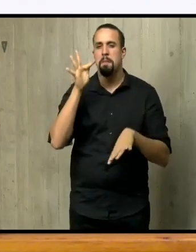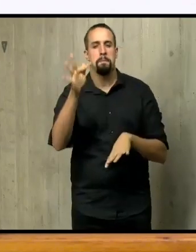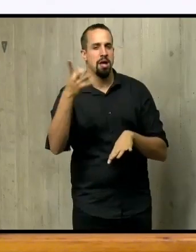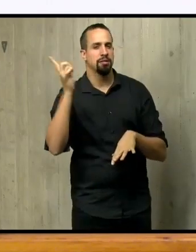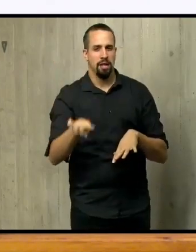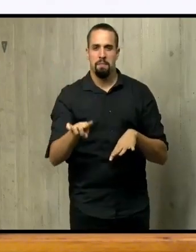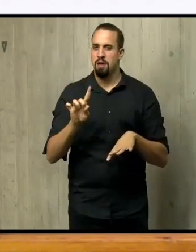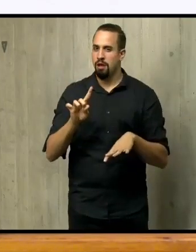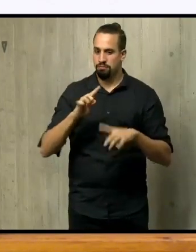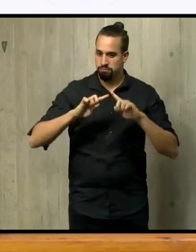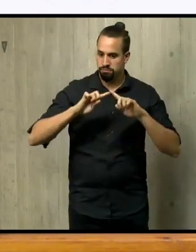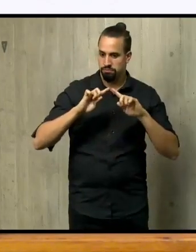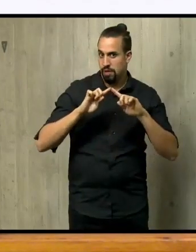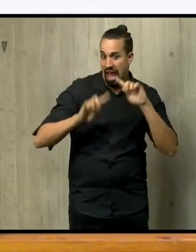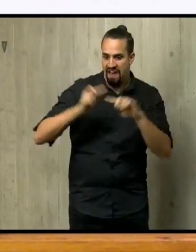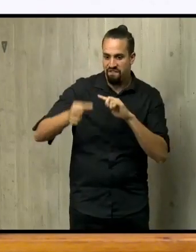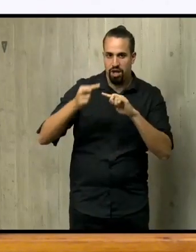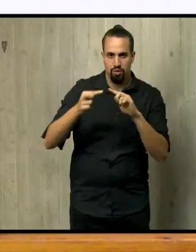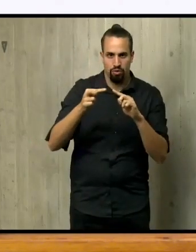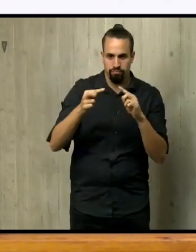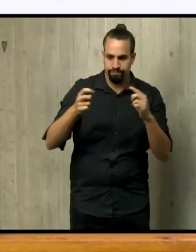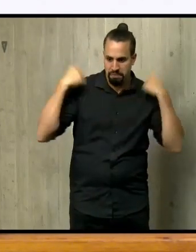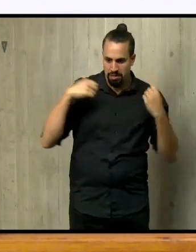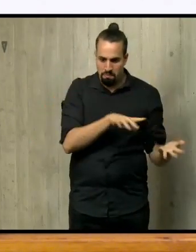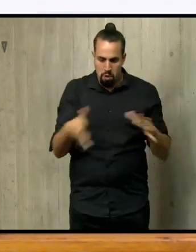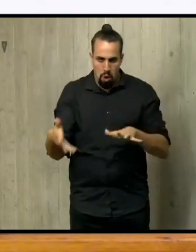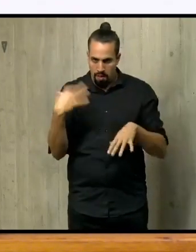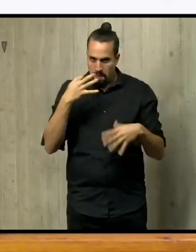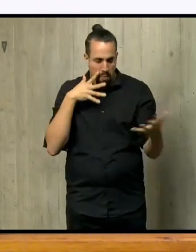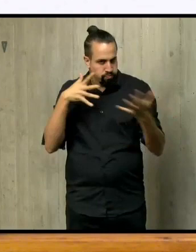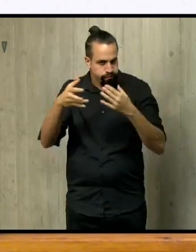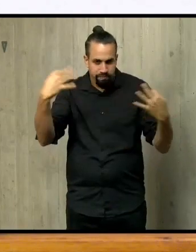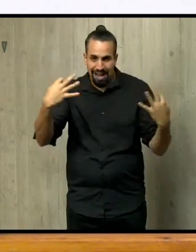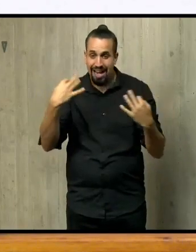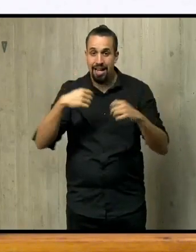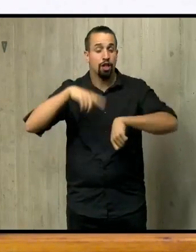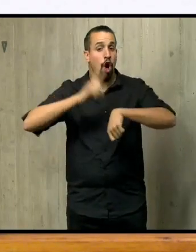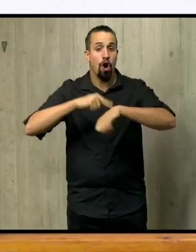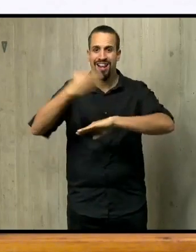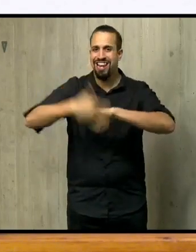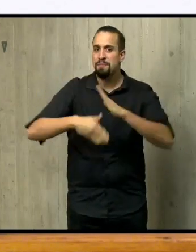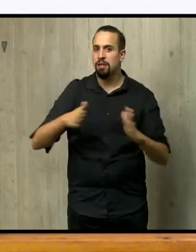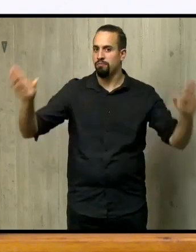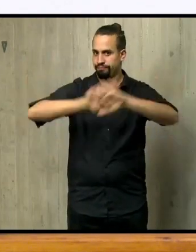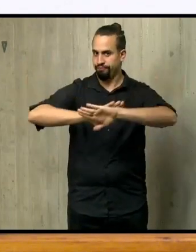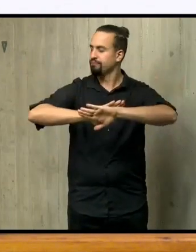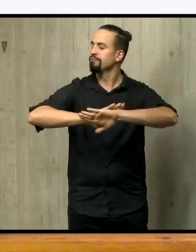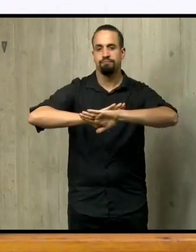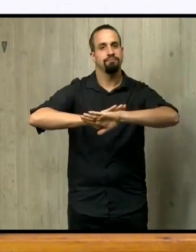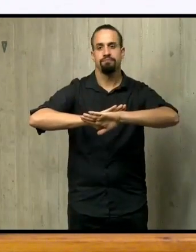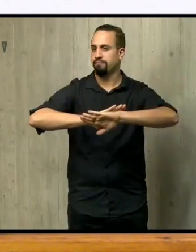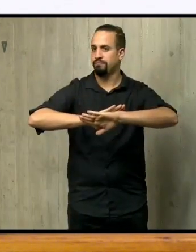Lo que a efectos prácticos hay que resaltar es que el toque de queda no